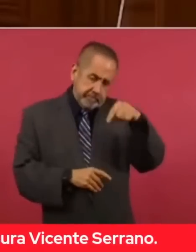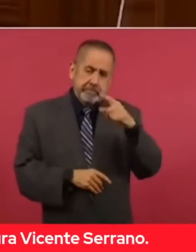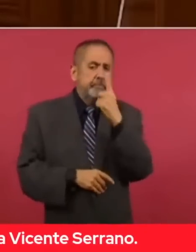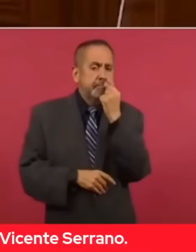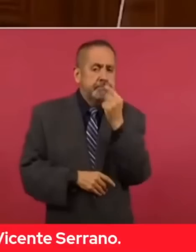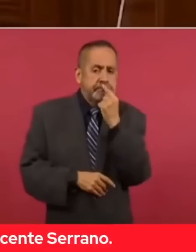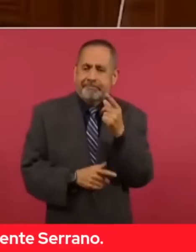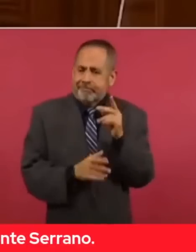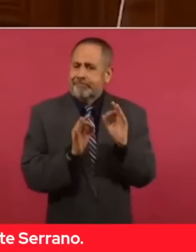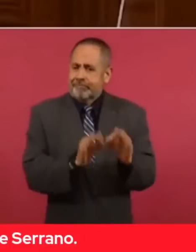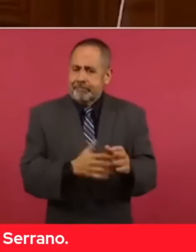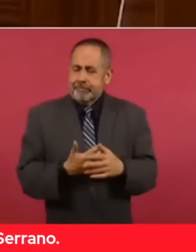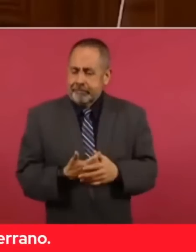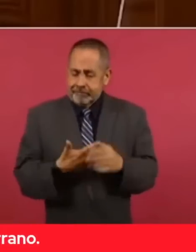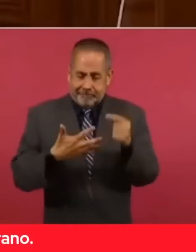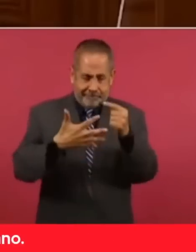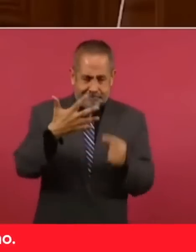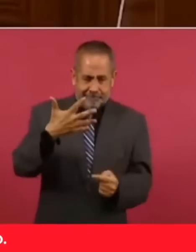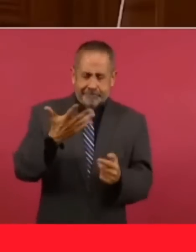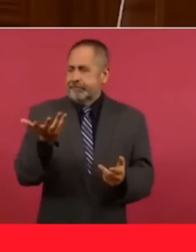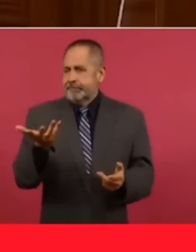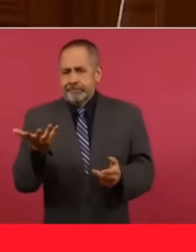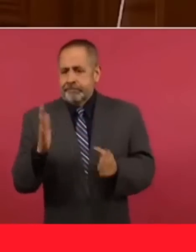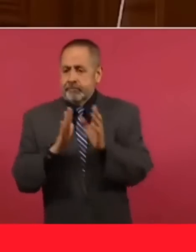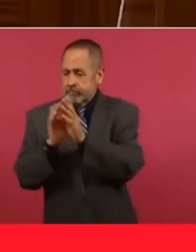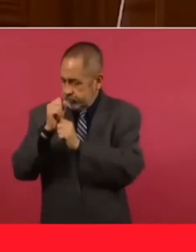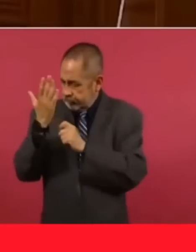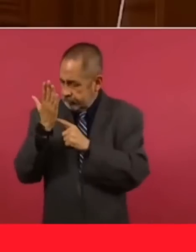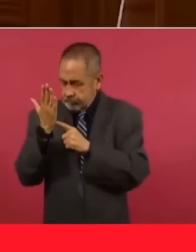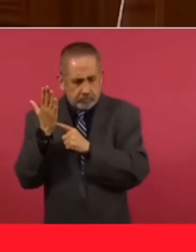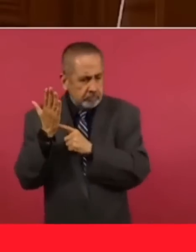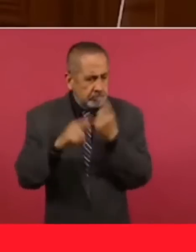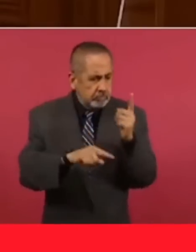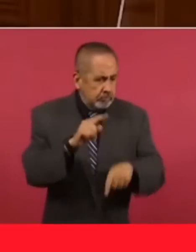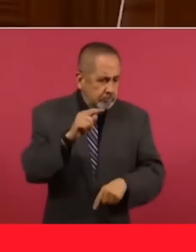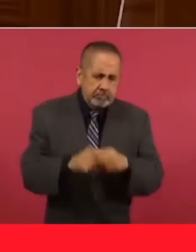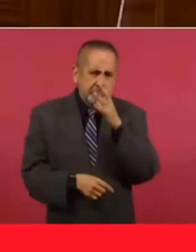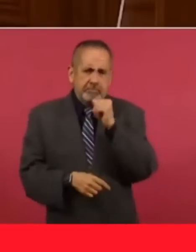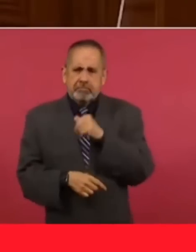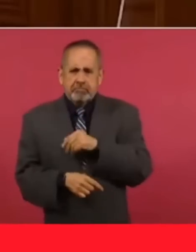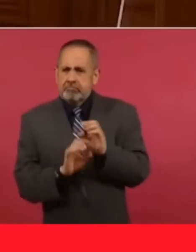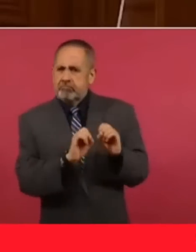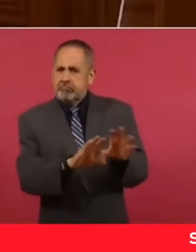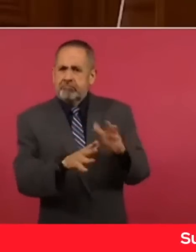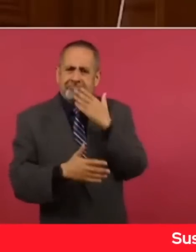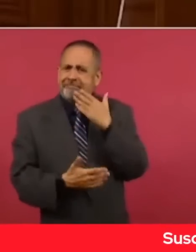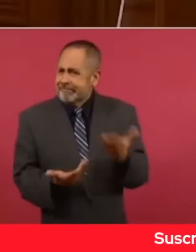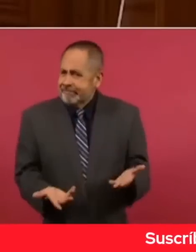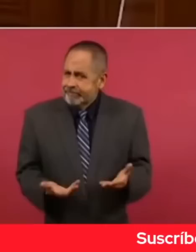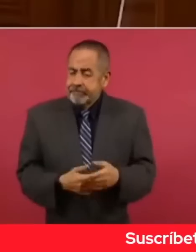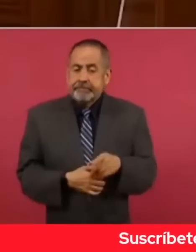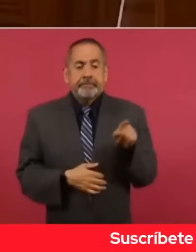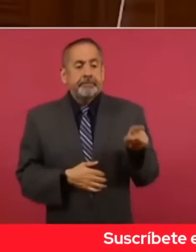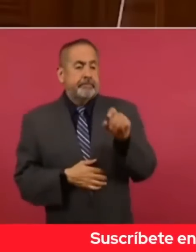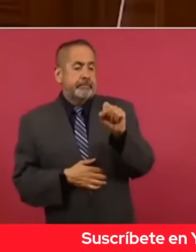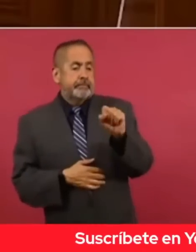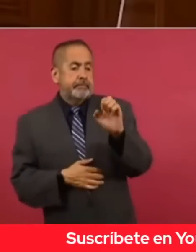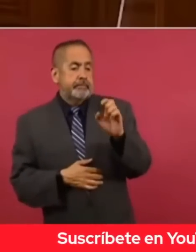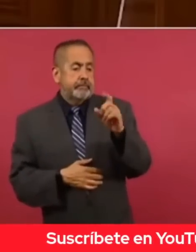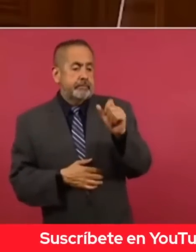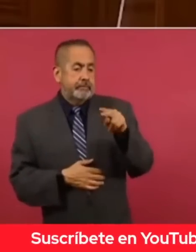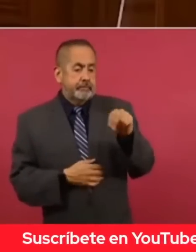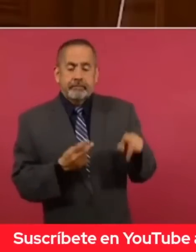cosa que por lo demás ni la Constitución ni las leyes establece. El hecho de que las secretarías de Defensa y Marina